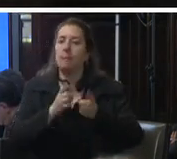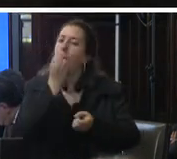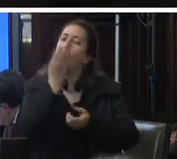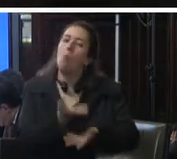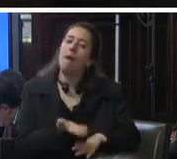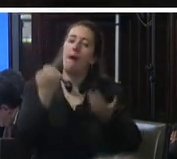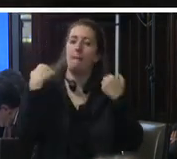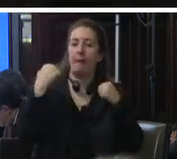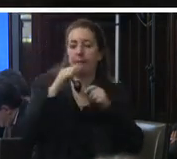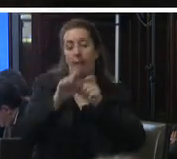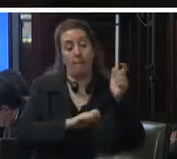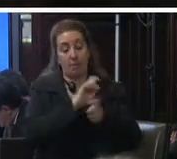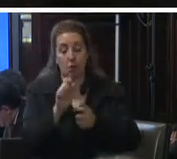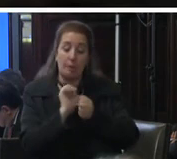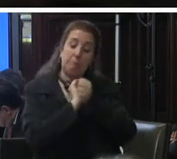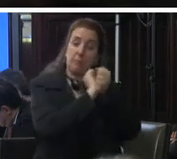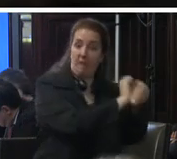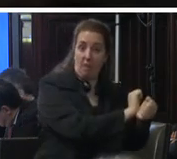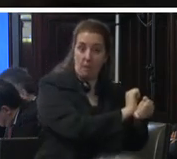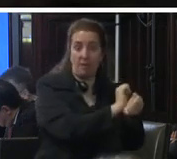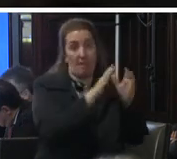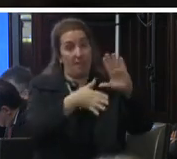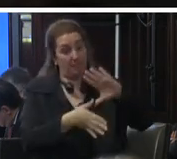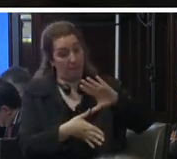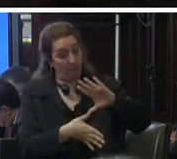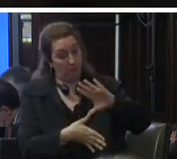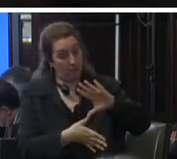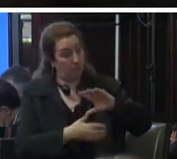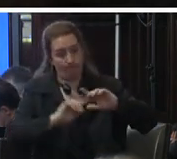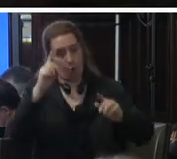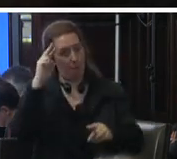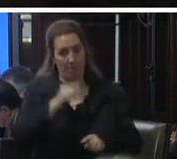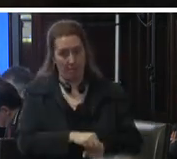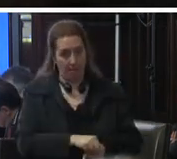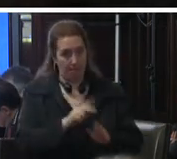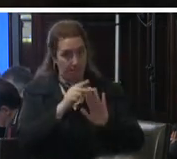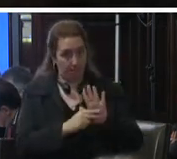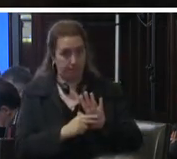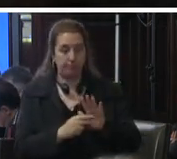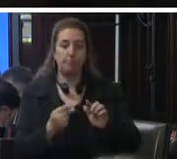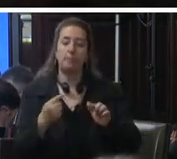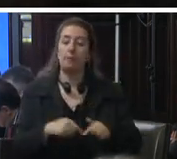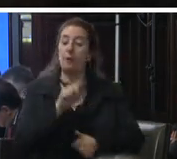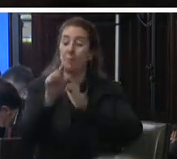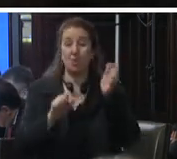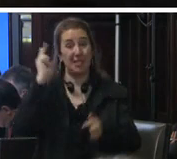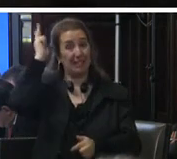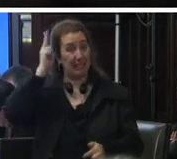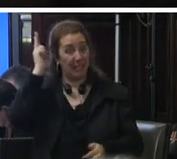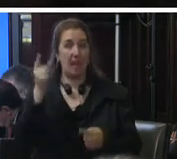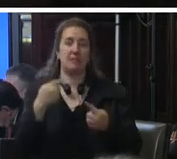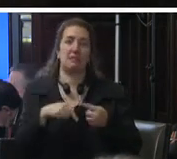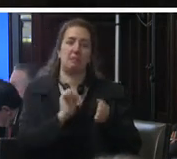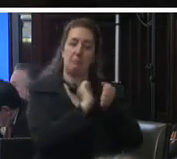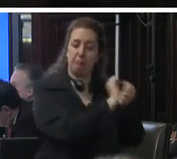las personas privadas de libertad en las américas de esta ilustre comisión en el caso de las personas indígenas privadas de libertad dos